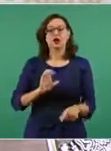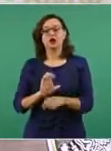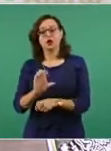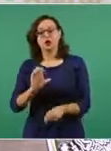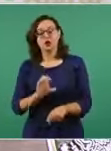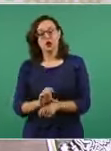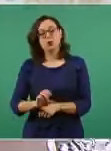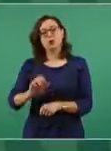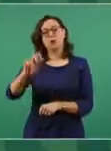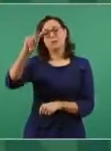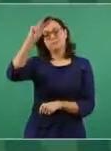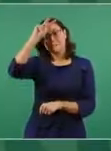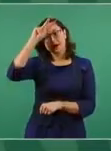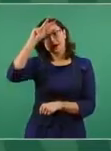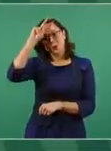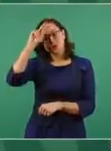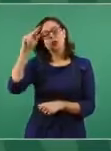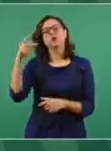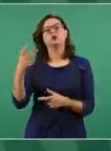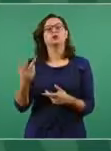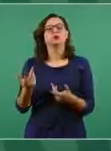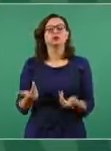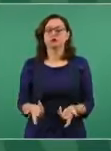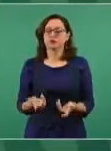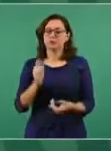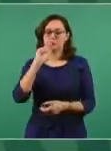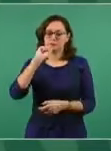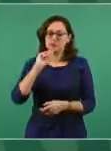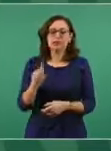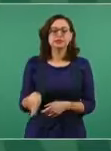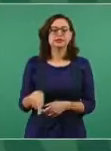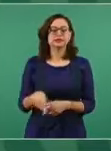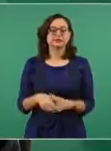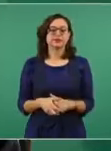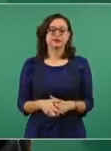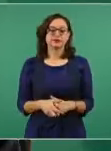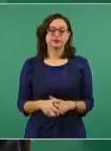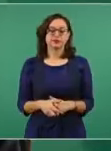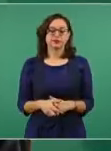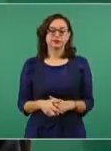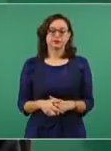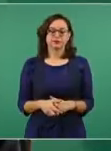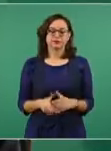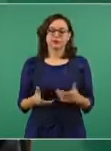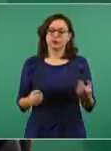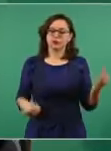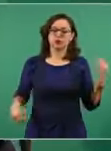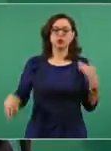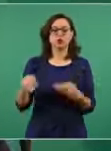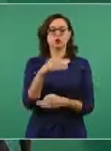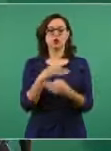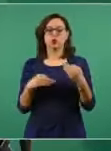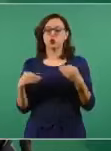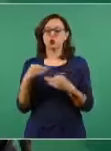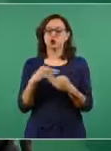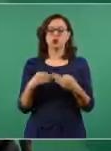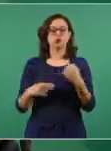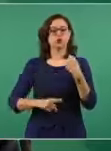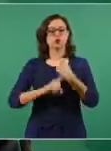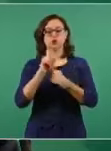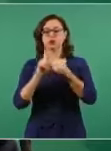también se resuelva todo por la vía